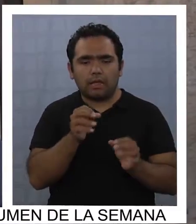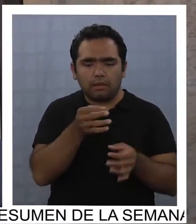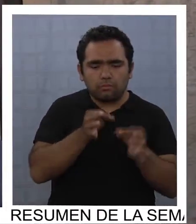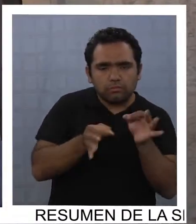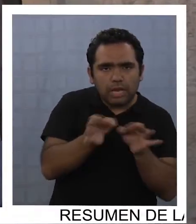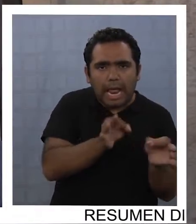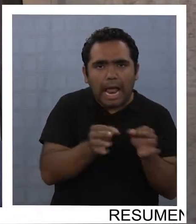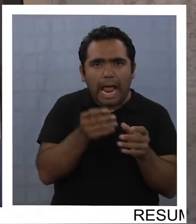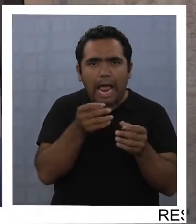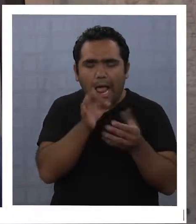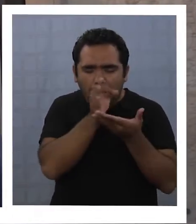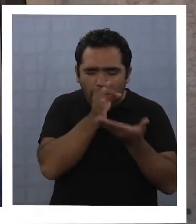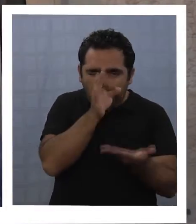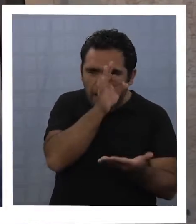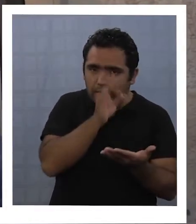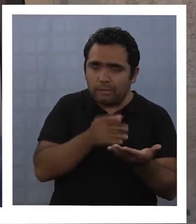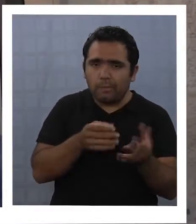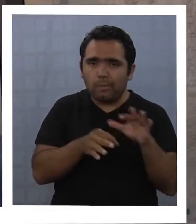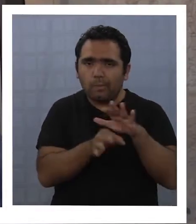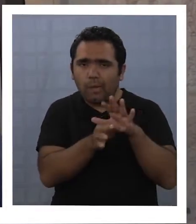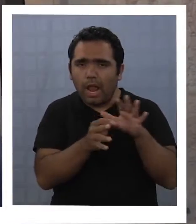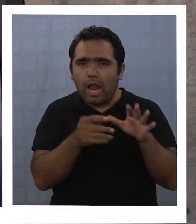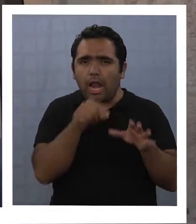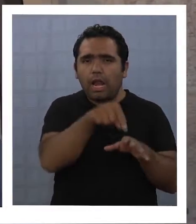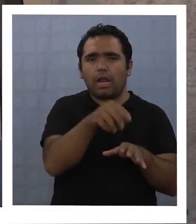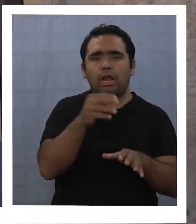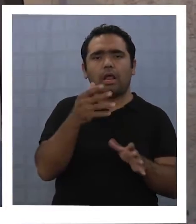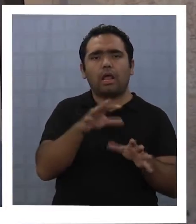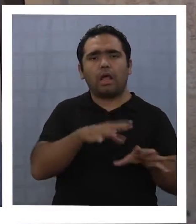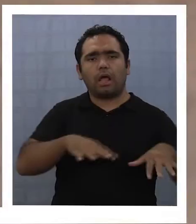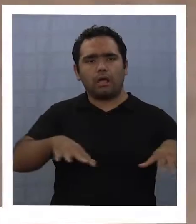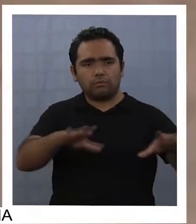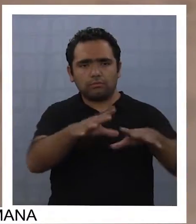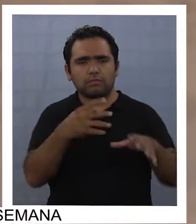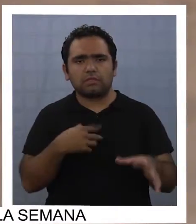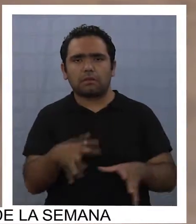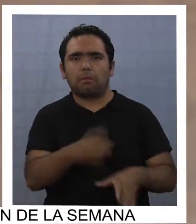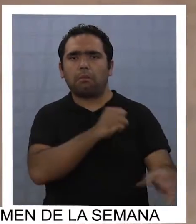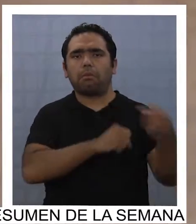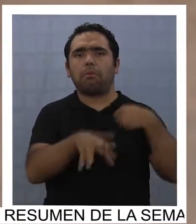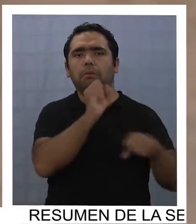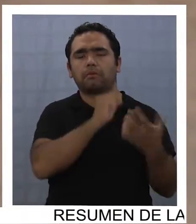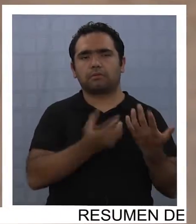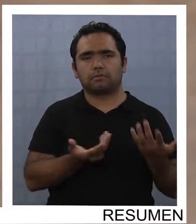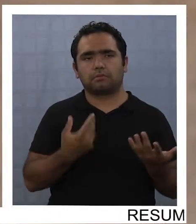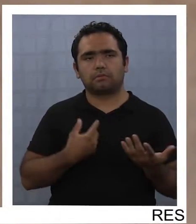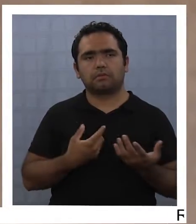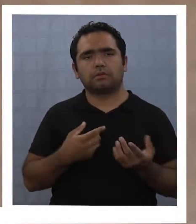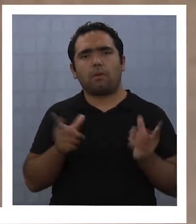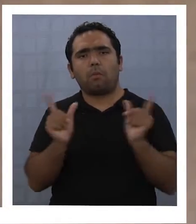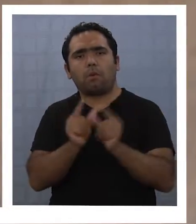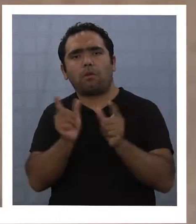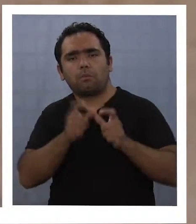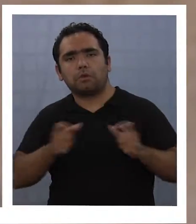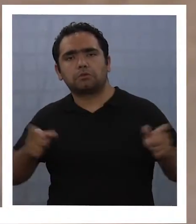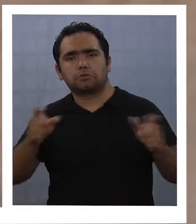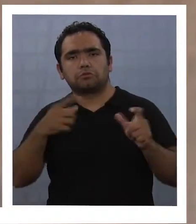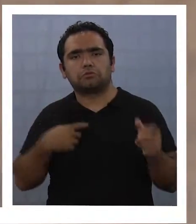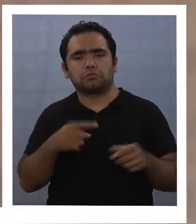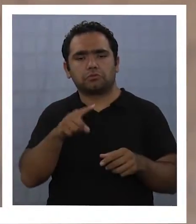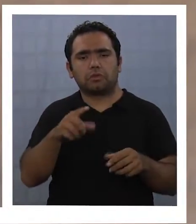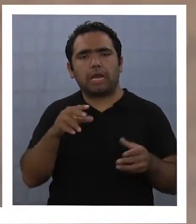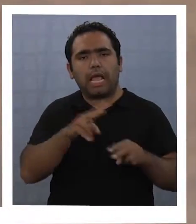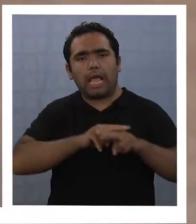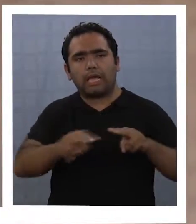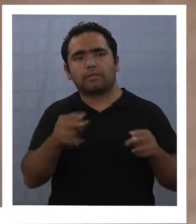control. Esto simplemente lo hacen los marinos, por ejemplo, que tienen muy poco personal dedicado a eso. El